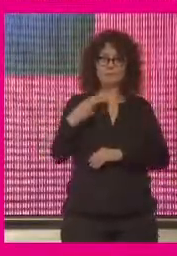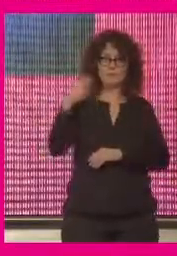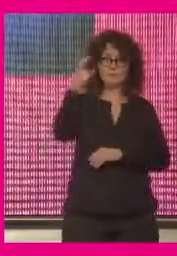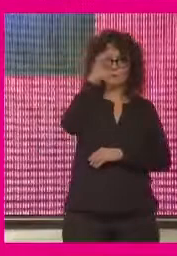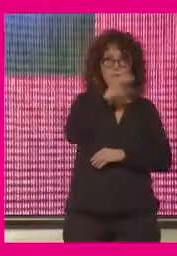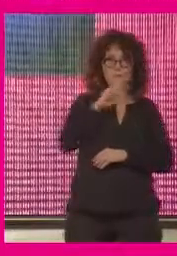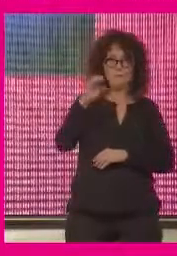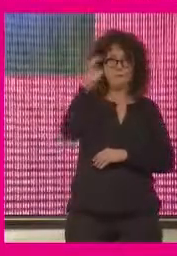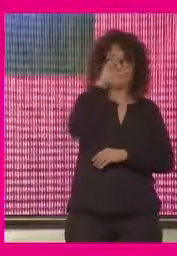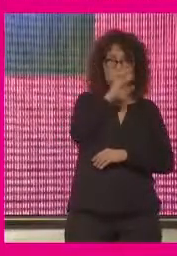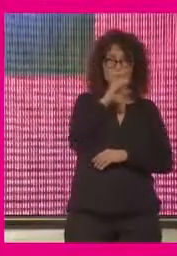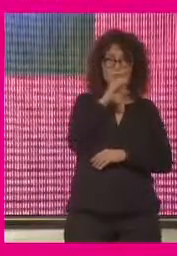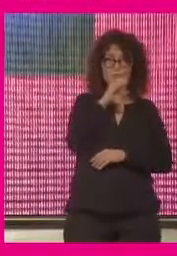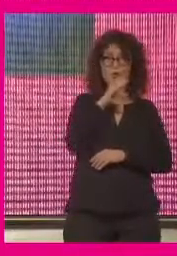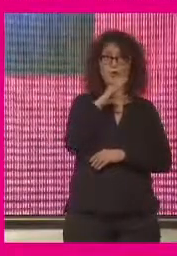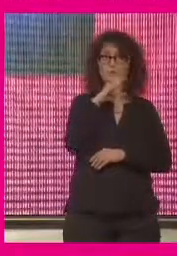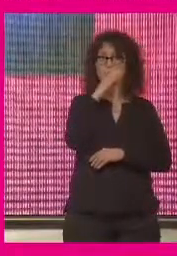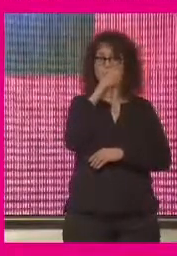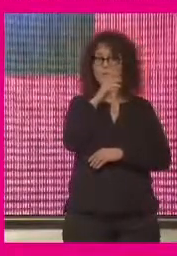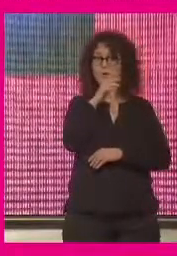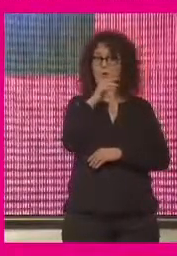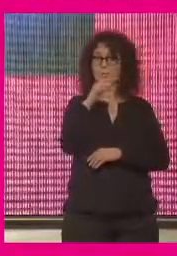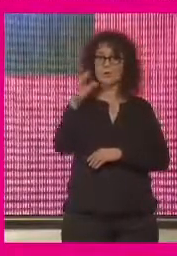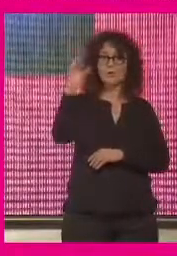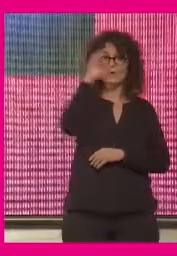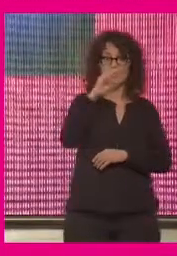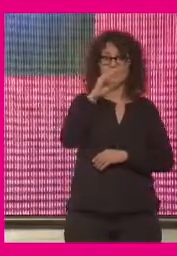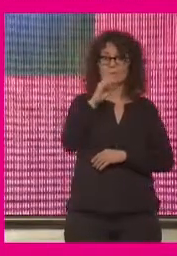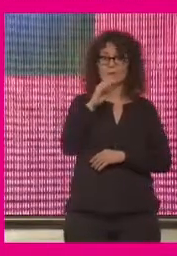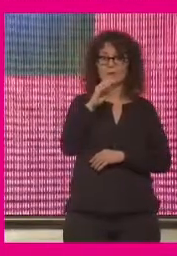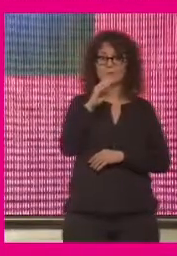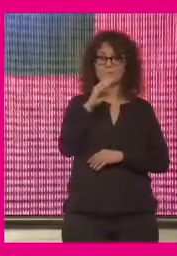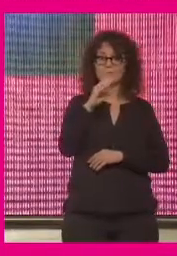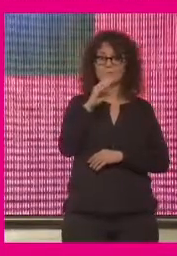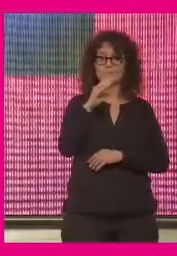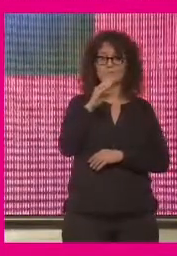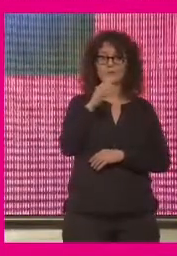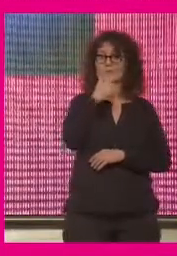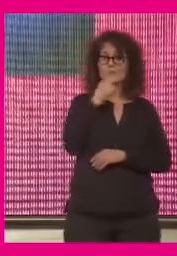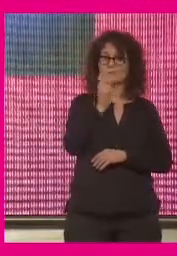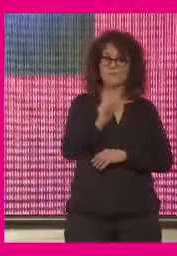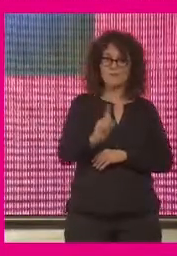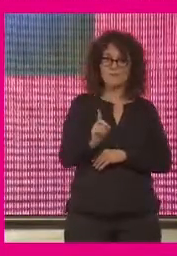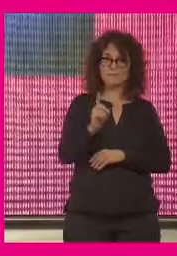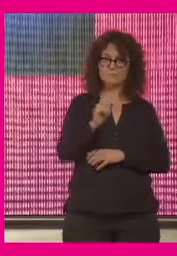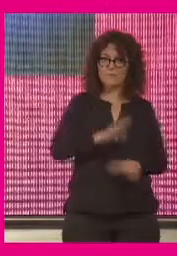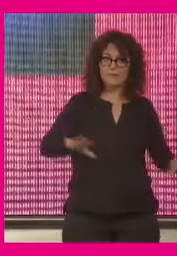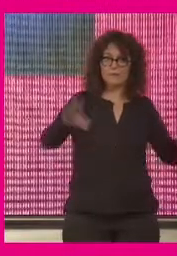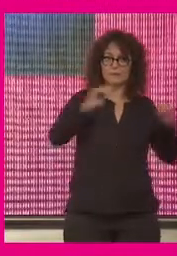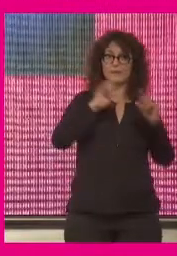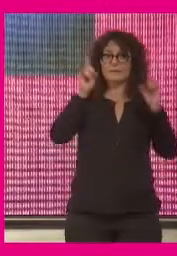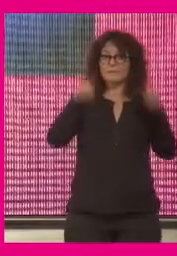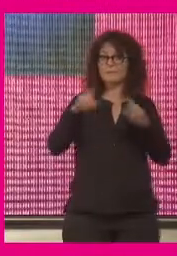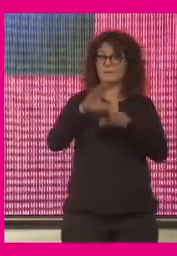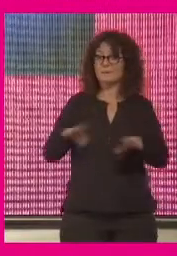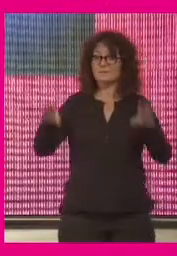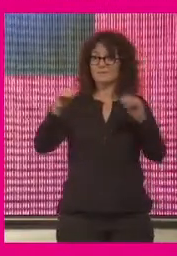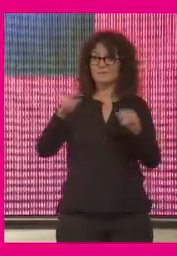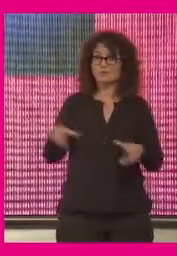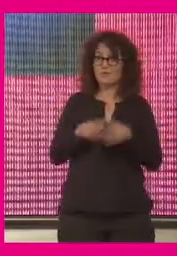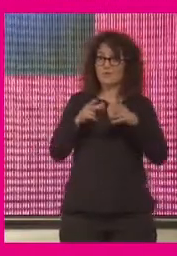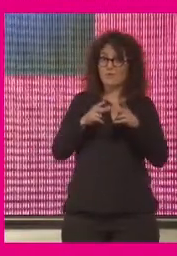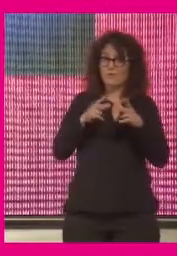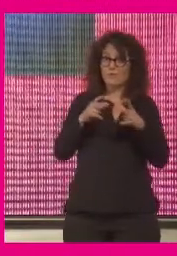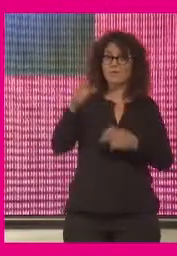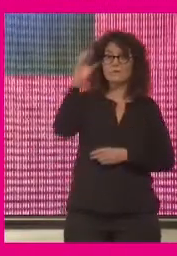que la ciencia no sea tan fácil de seguir y por otro lado tenemos que estamos viviendo en una sociedad en